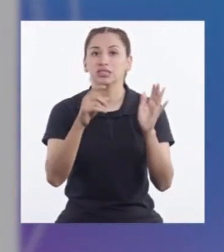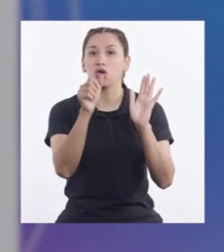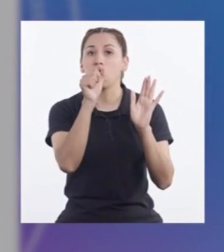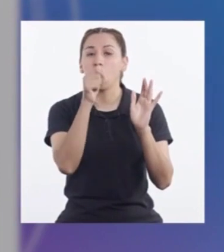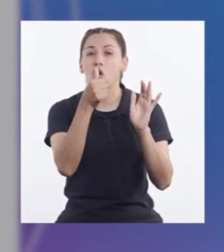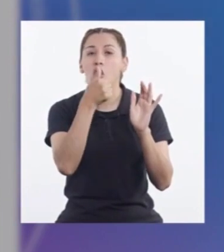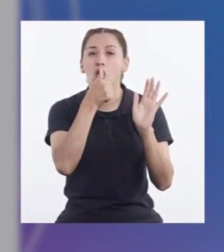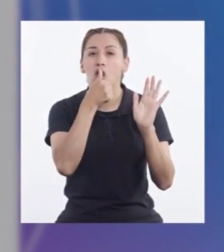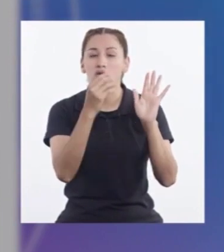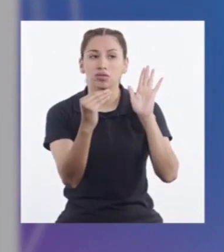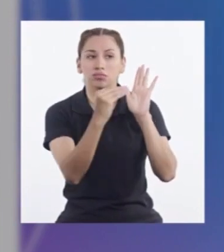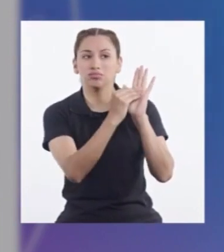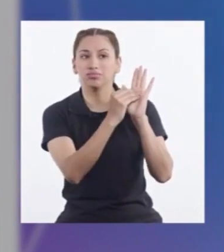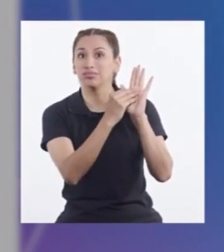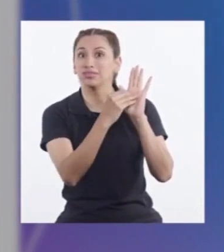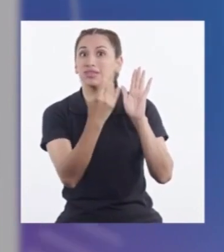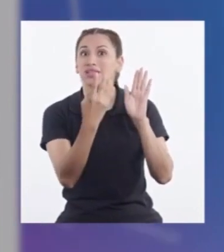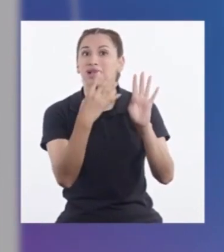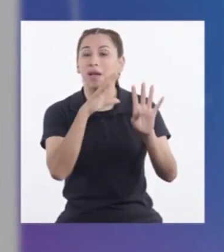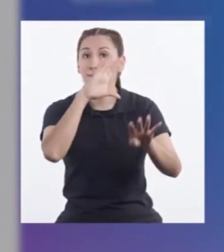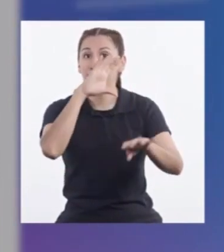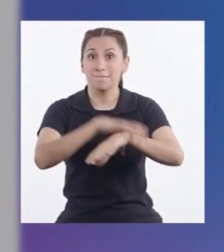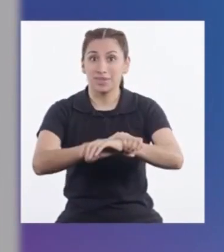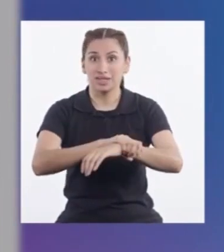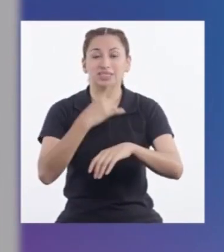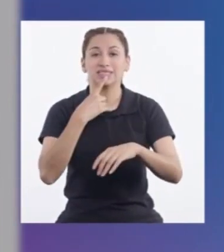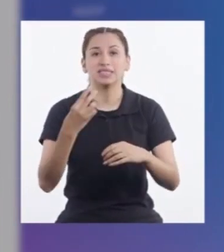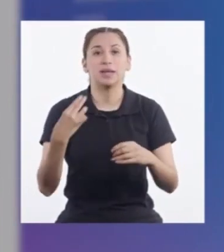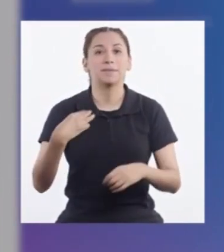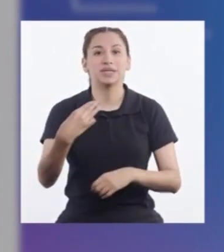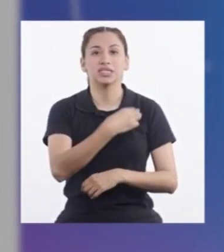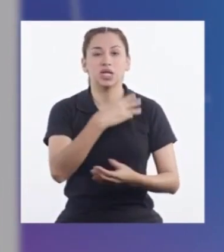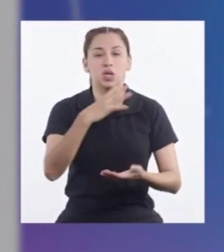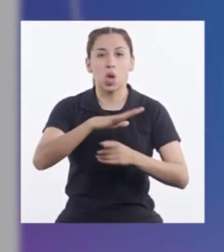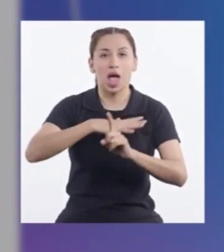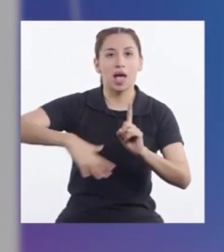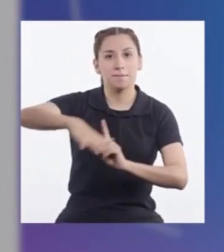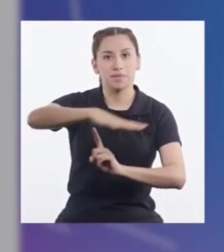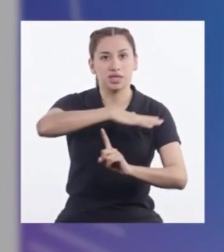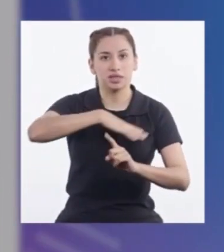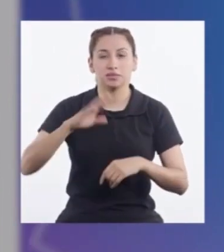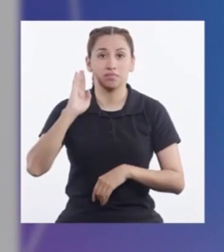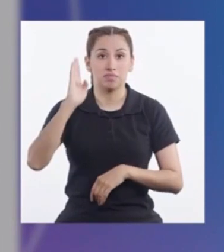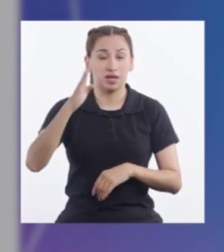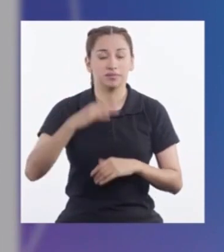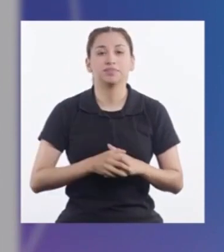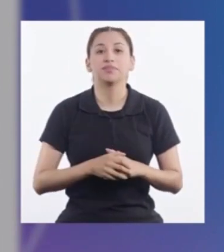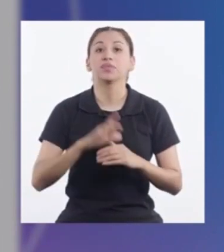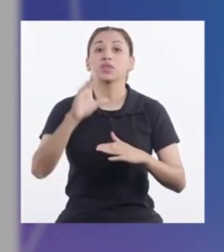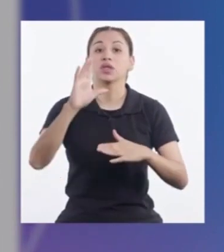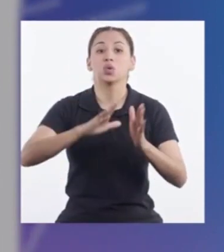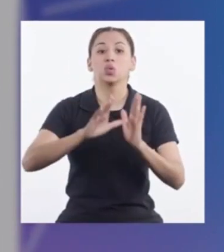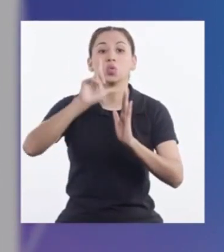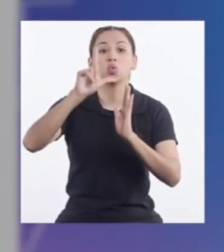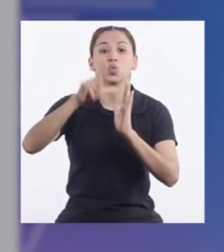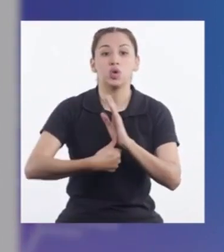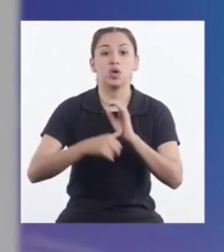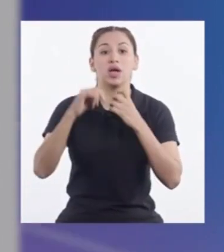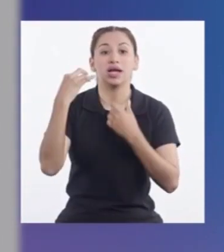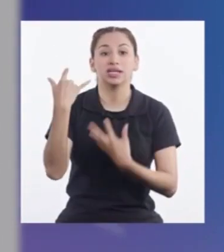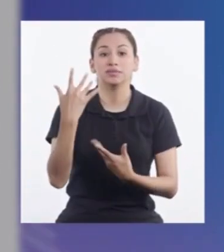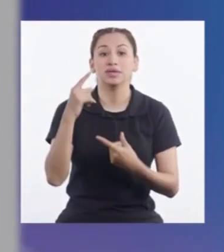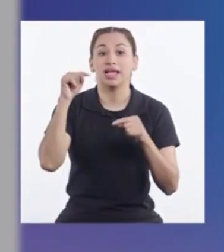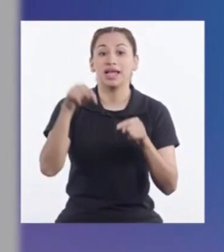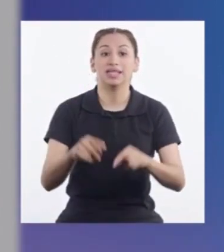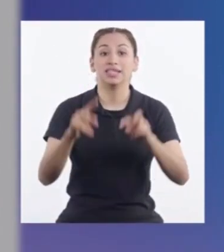el código Penal Recordó El Ministerio Del Ambiente Luego De esa Comunicación Se